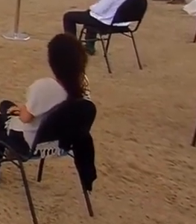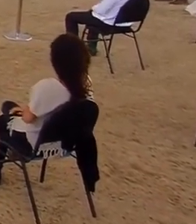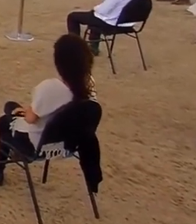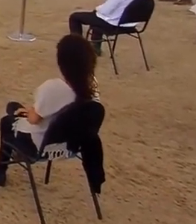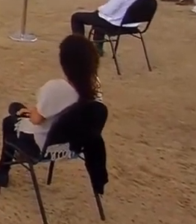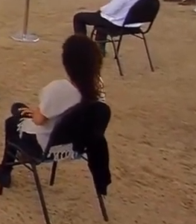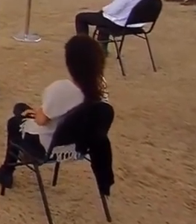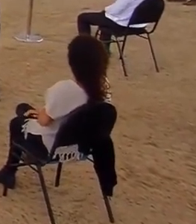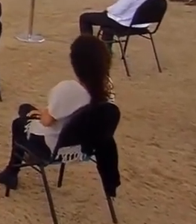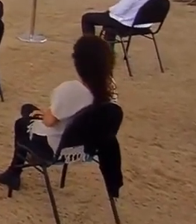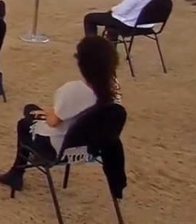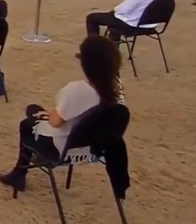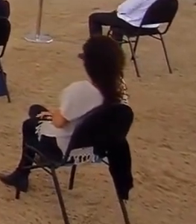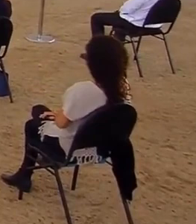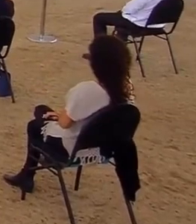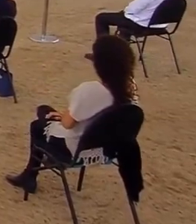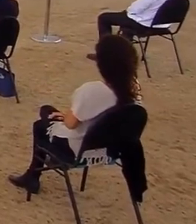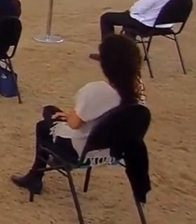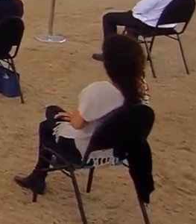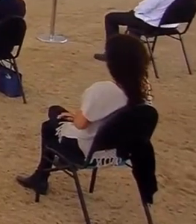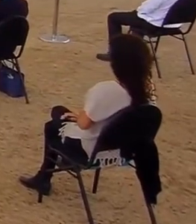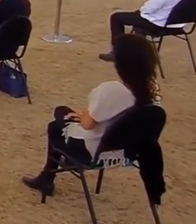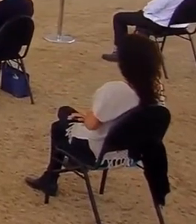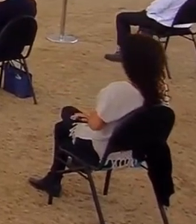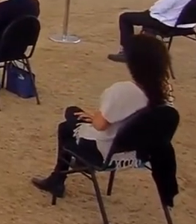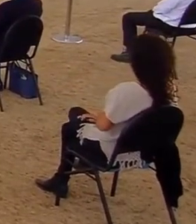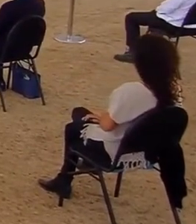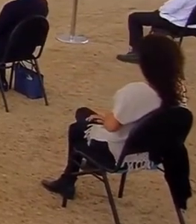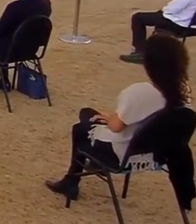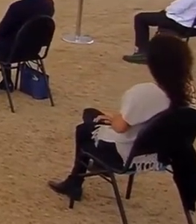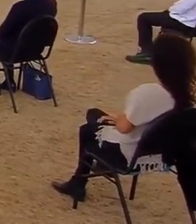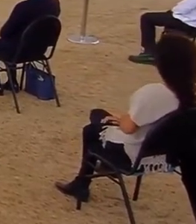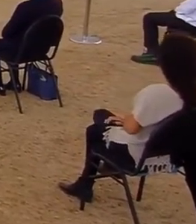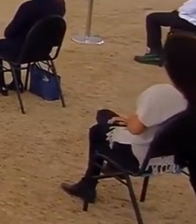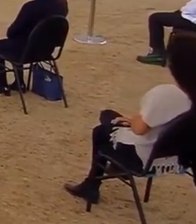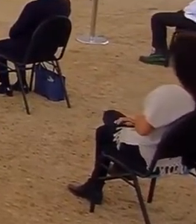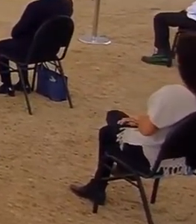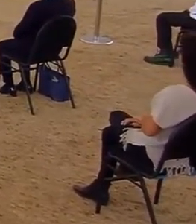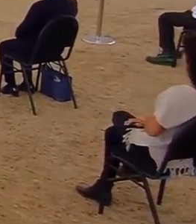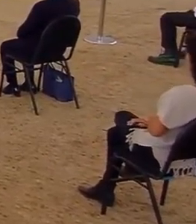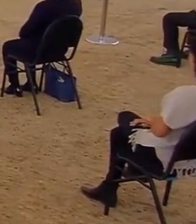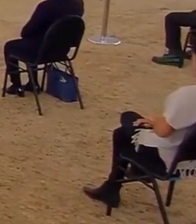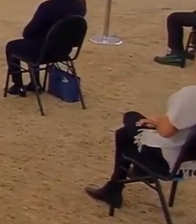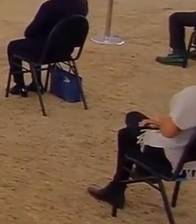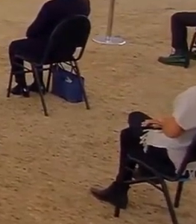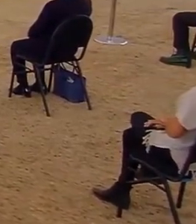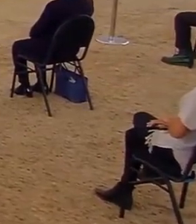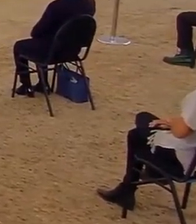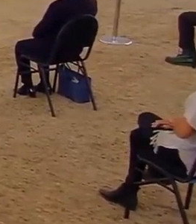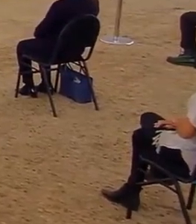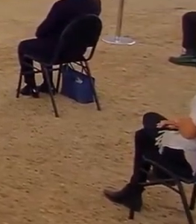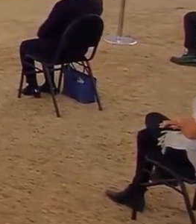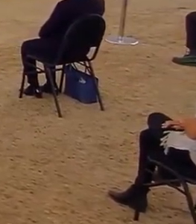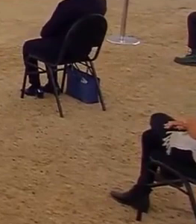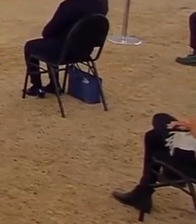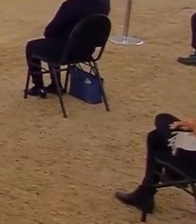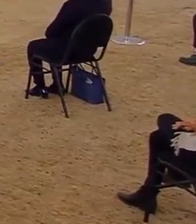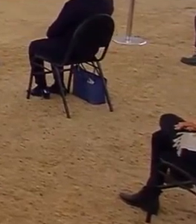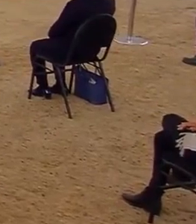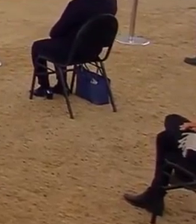Sean tan amables de tomar asiento. El doctor Martin Luther King III hará uso de la palabra.